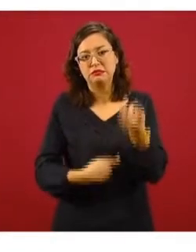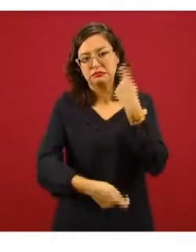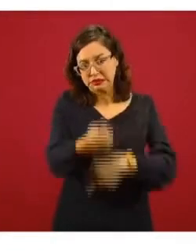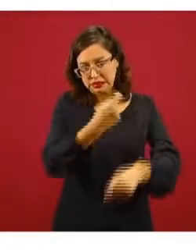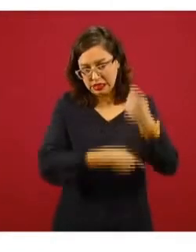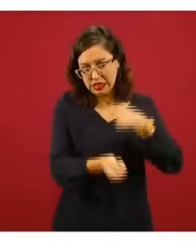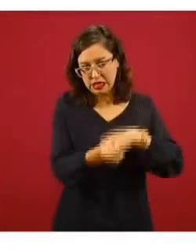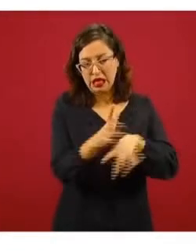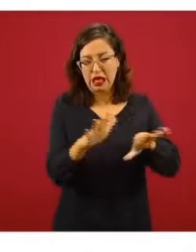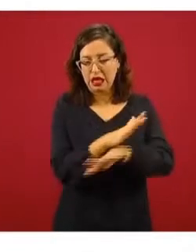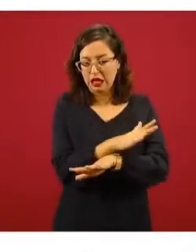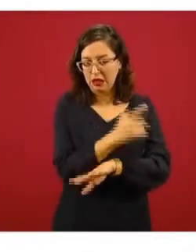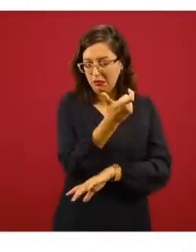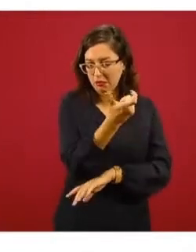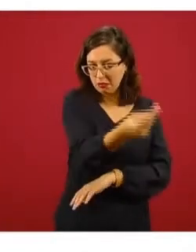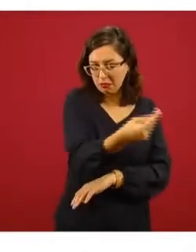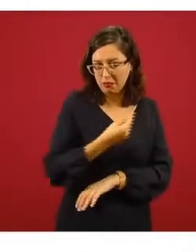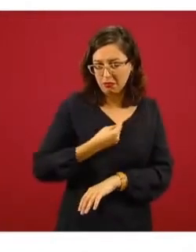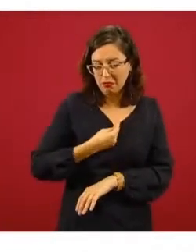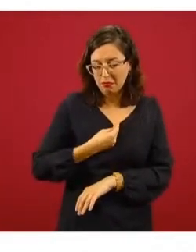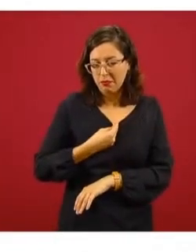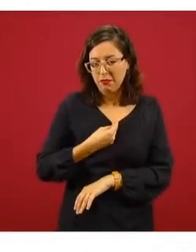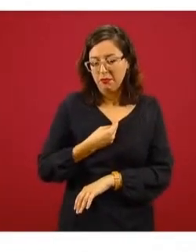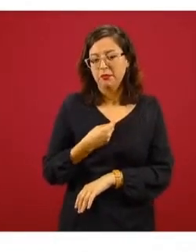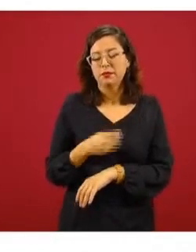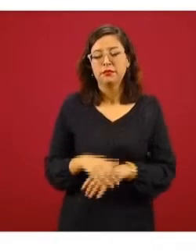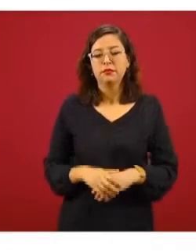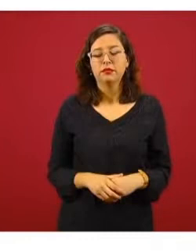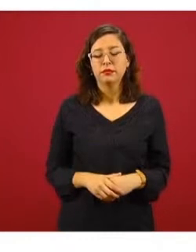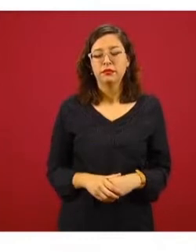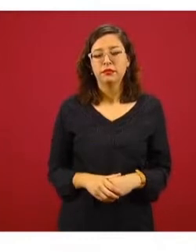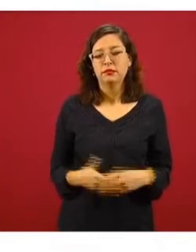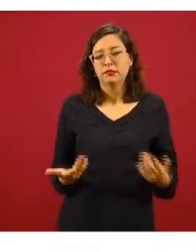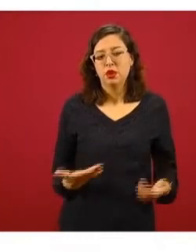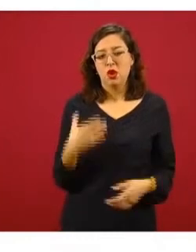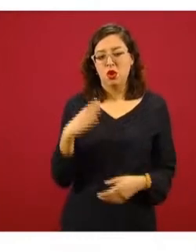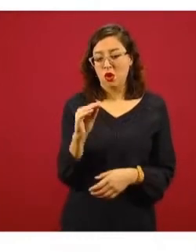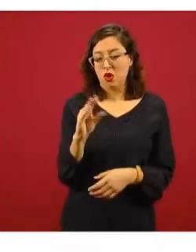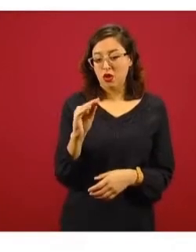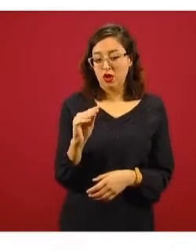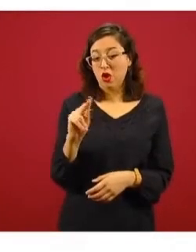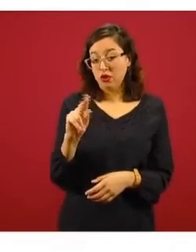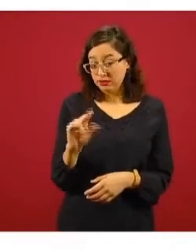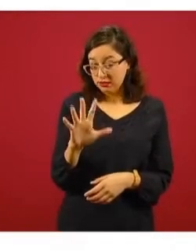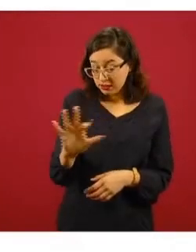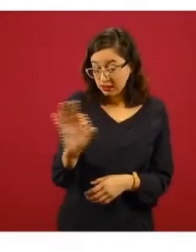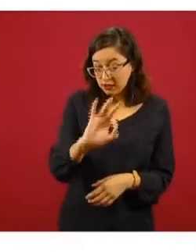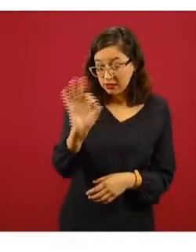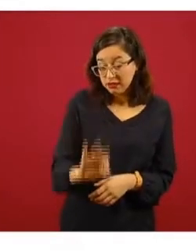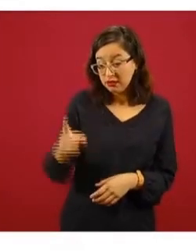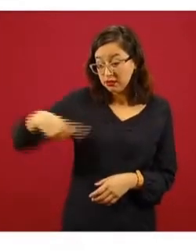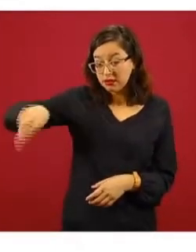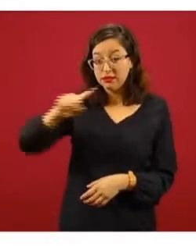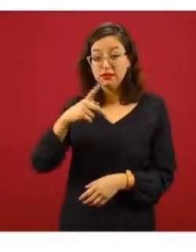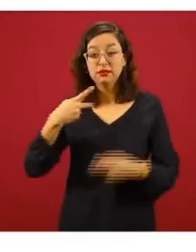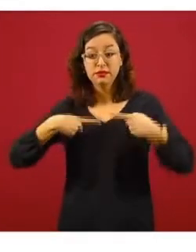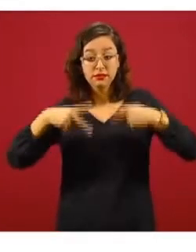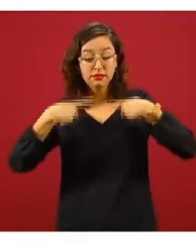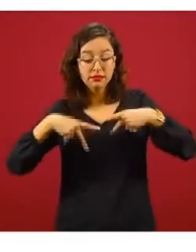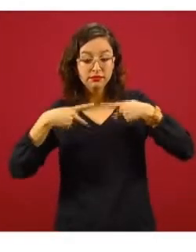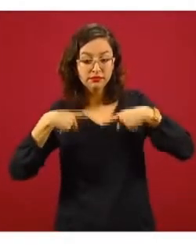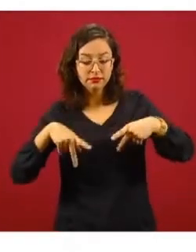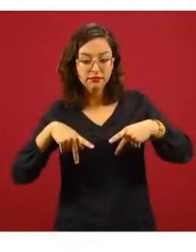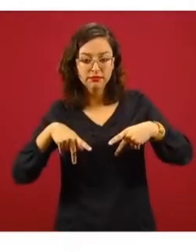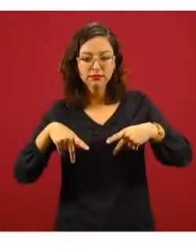hacer efectivo el pago de su beca, esto el 85 por ciento de las personas que forman